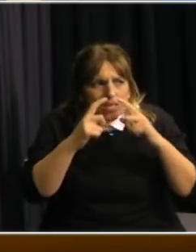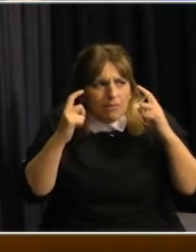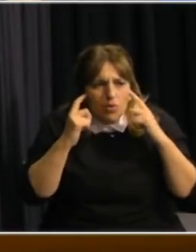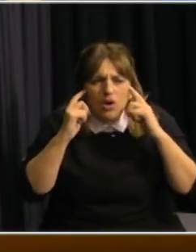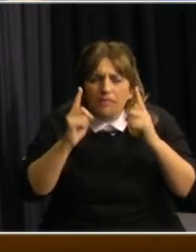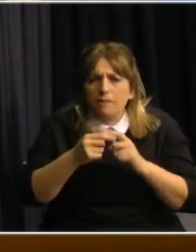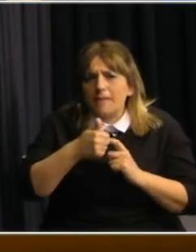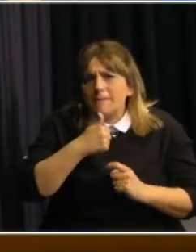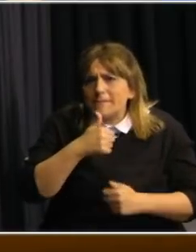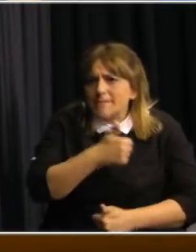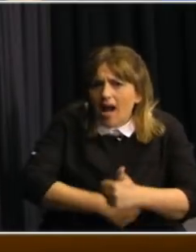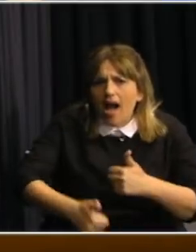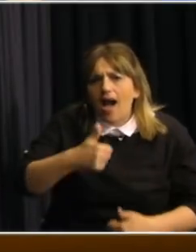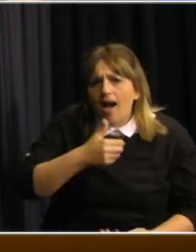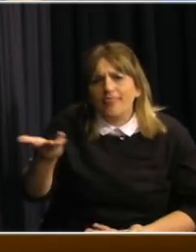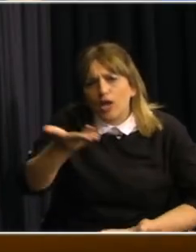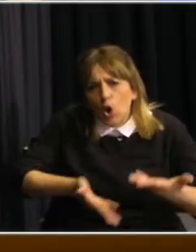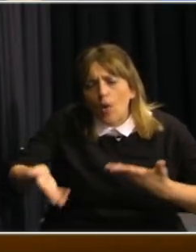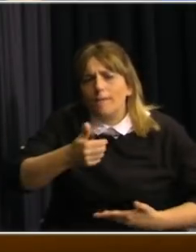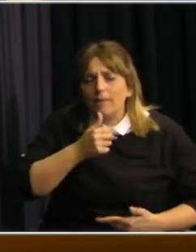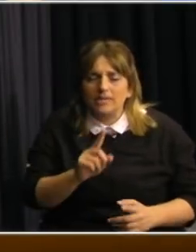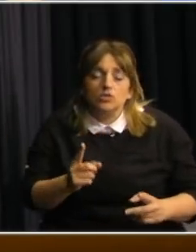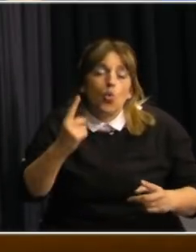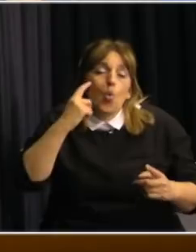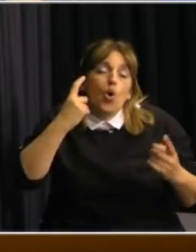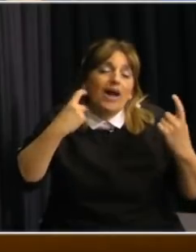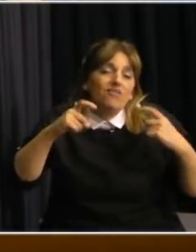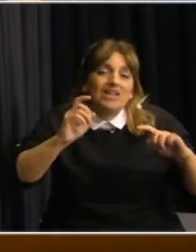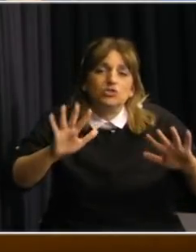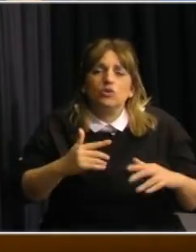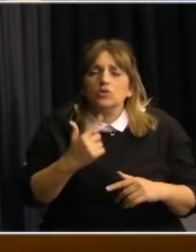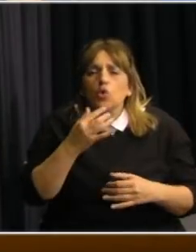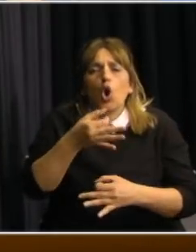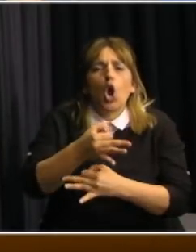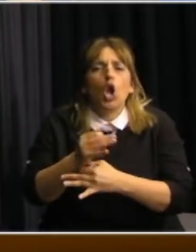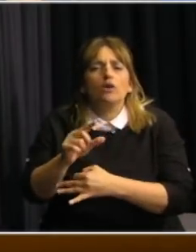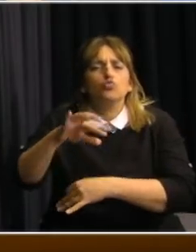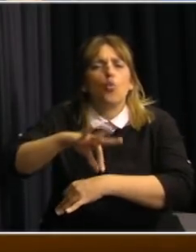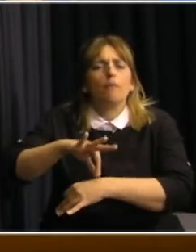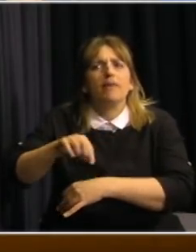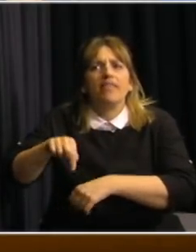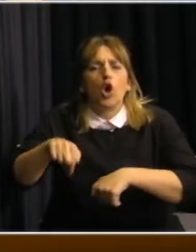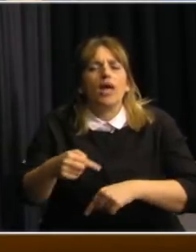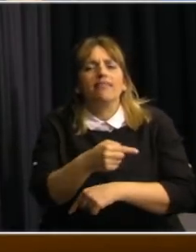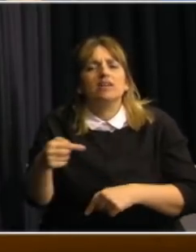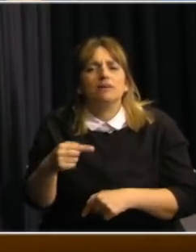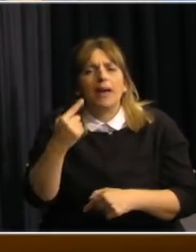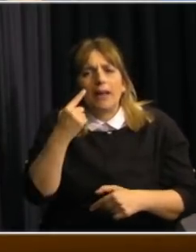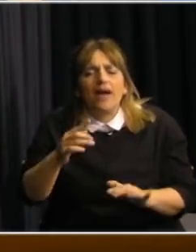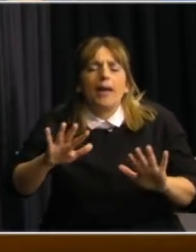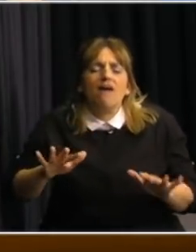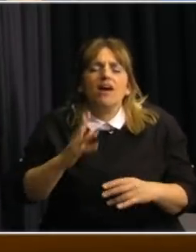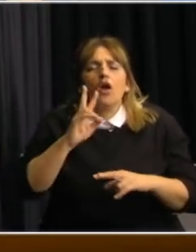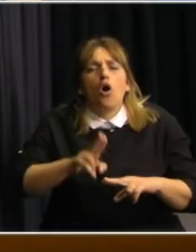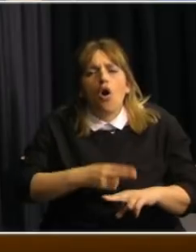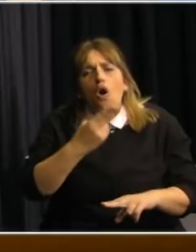compartiendo mate. Fundamentalmente una reflexión al respecto el colegio médico por ejemplo pedía esta semana rever justamente